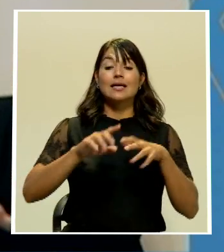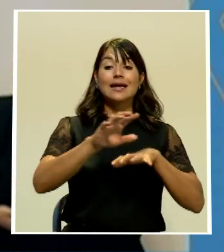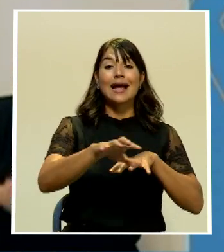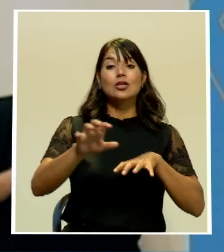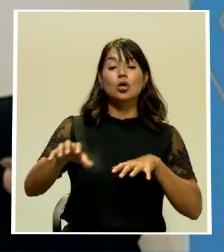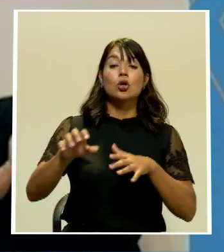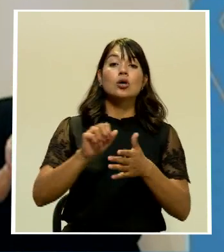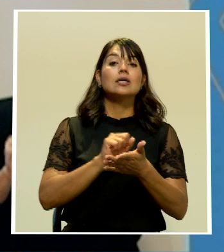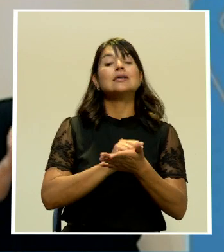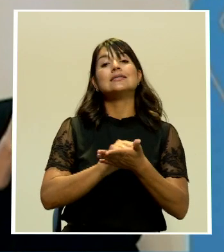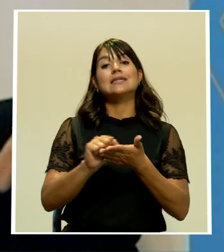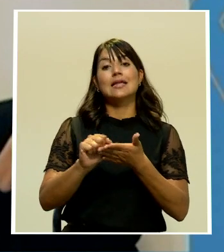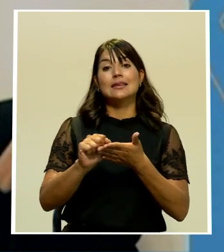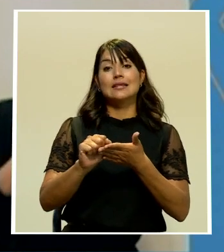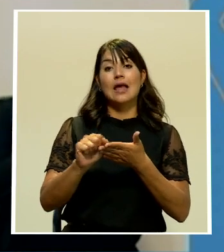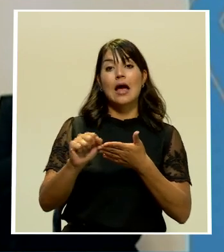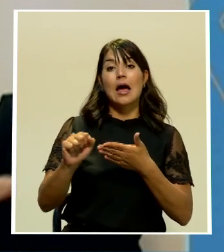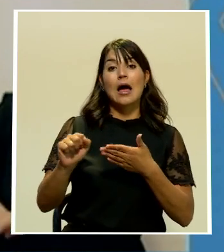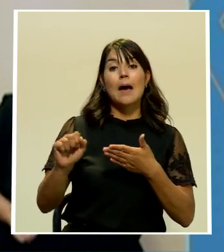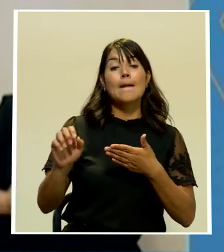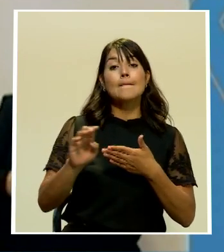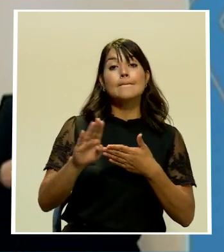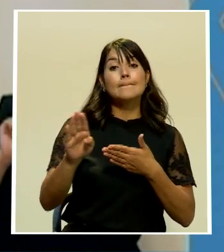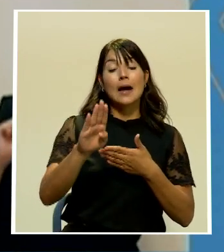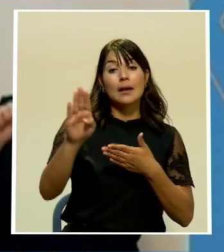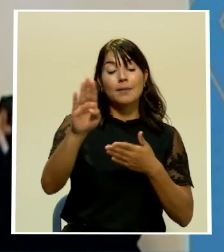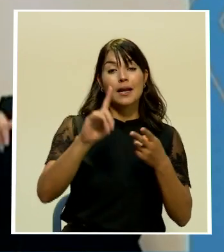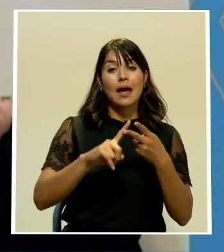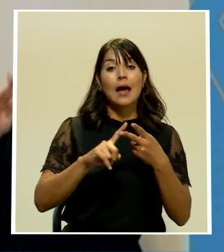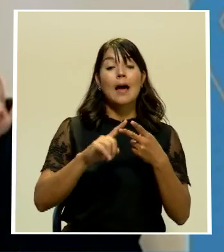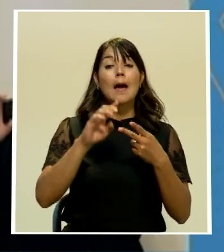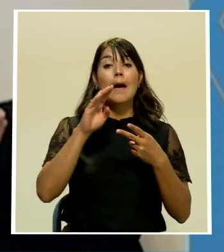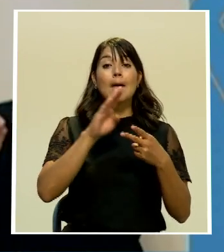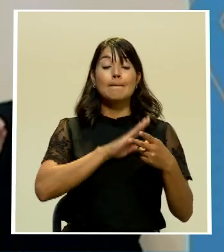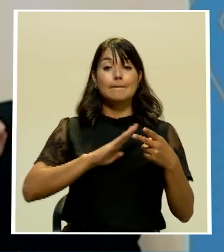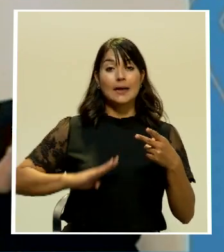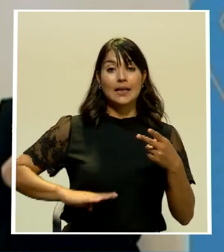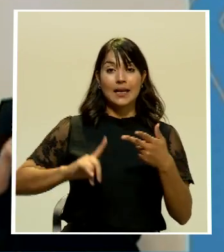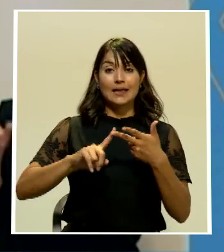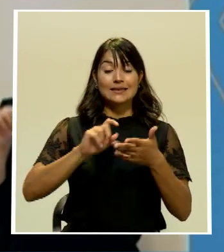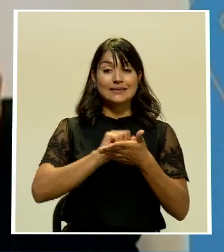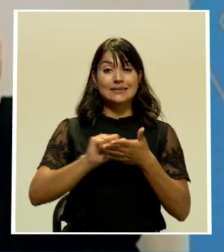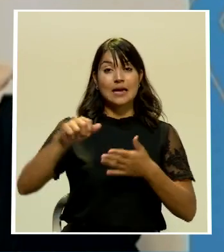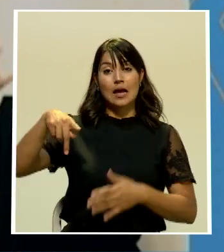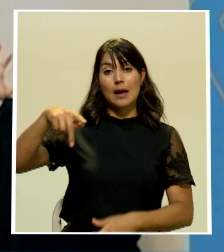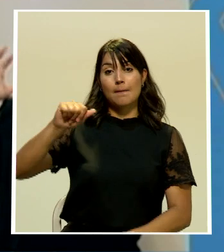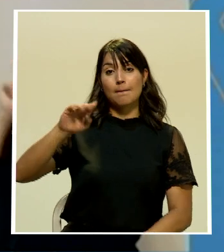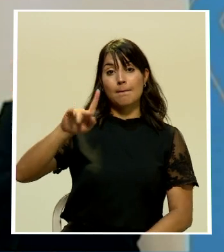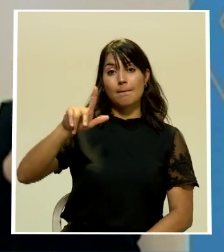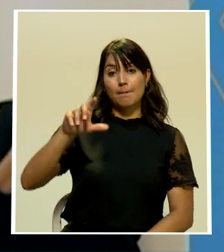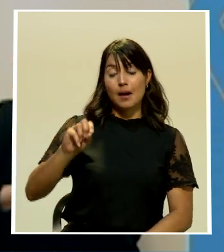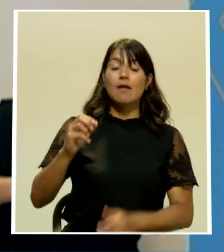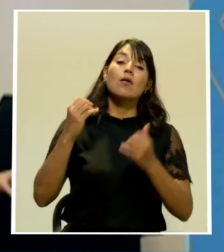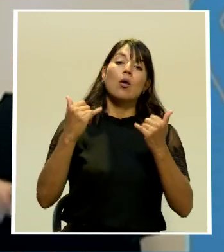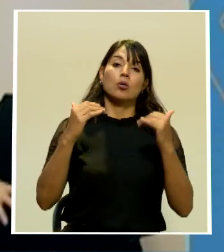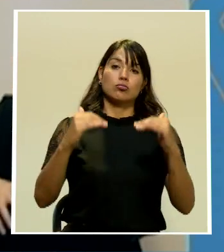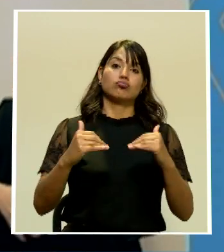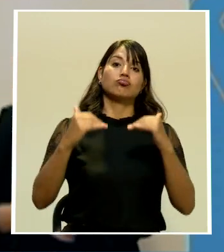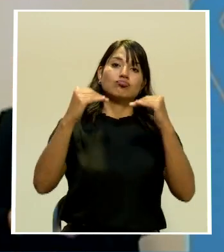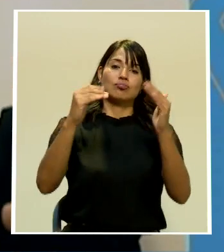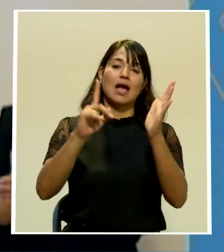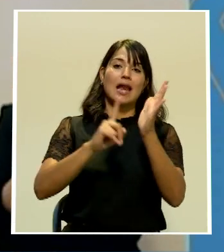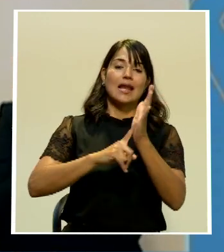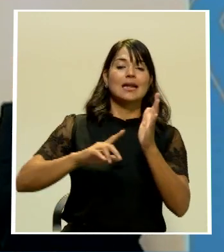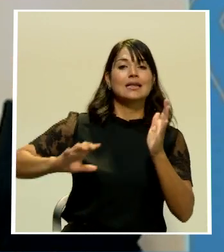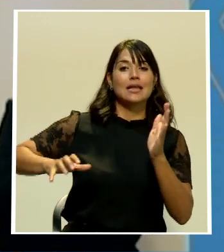Bárbara Belén y San Pablo pasan también de alerta amarilla a alerta naranja en